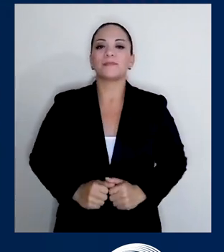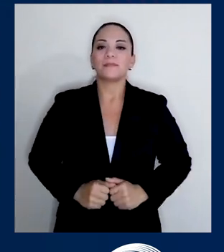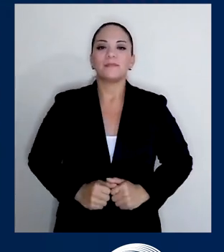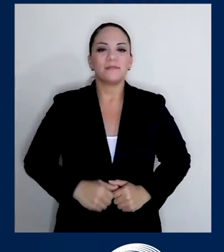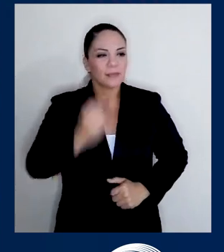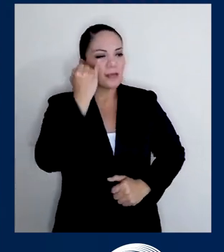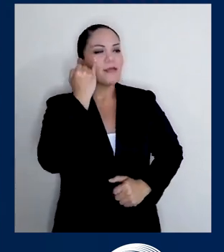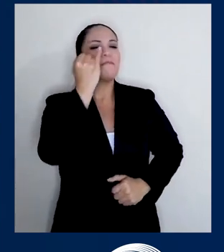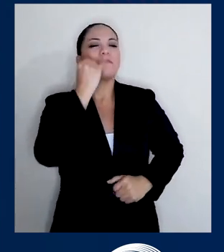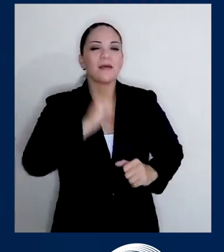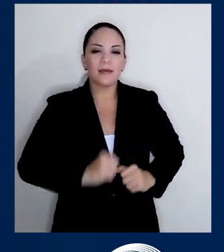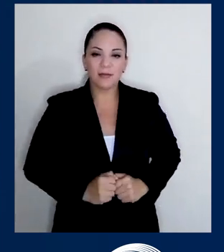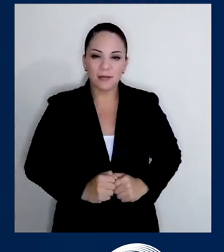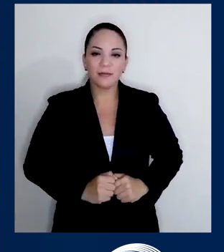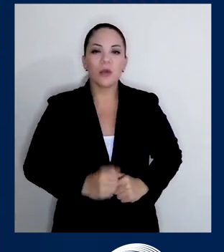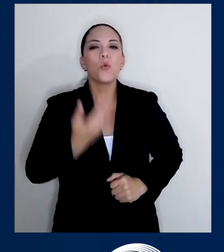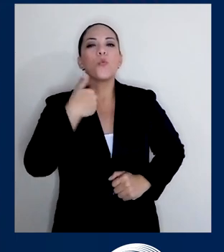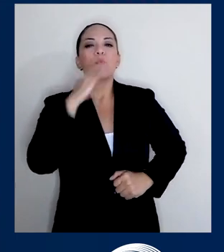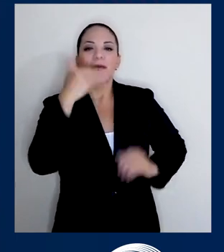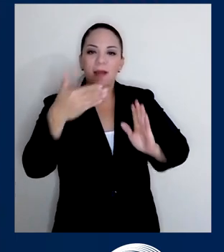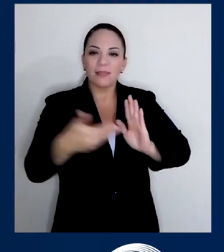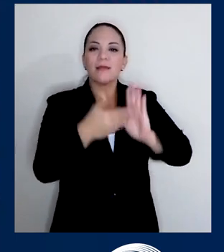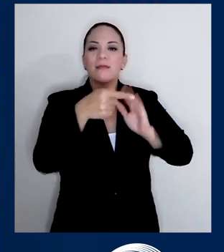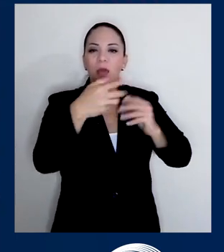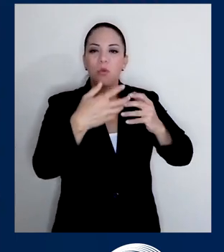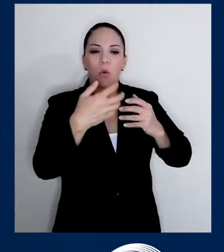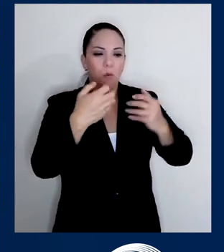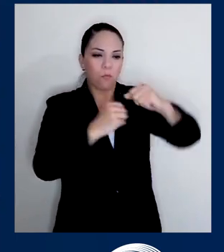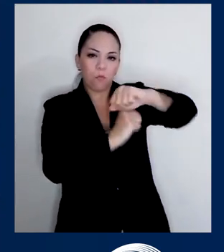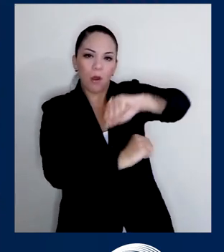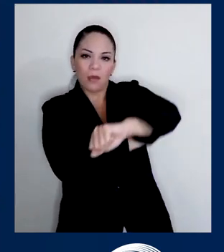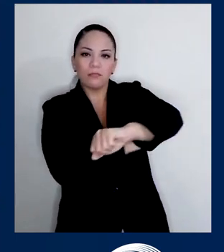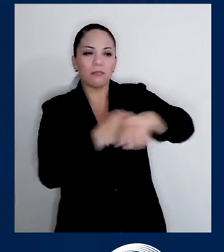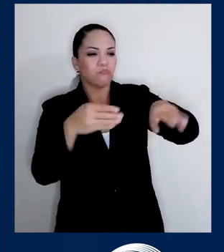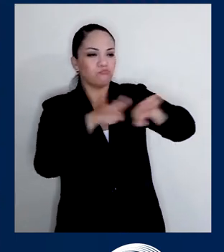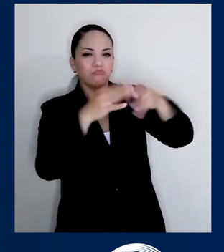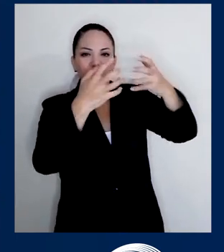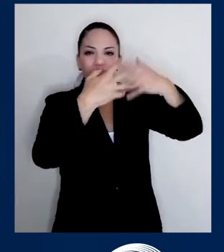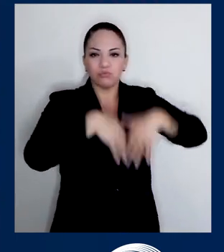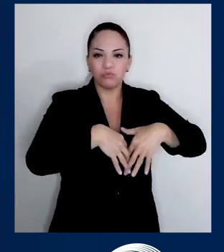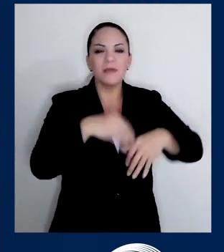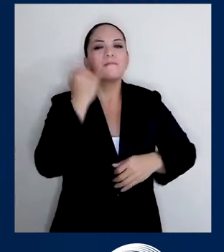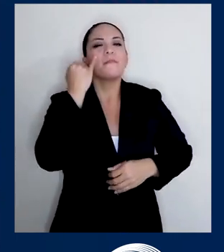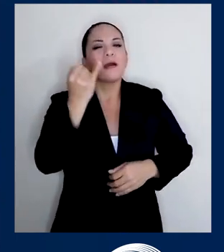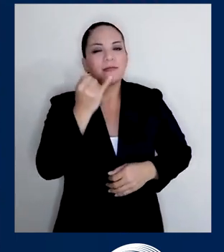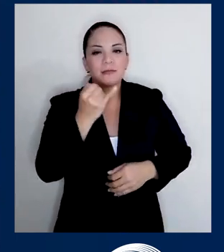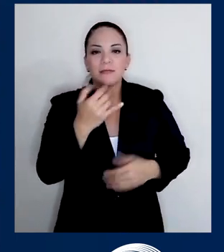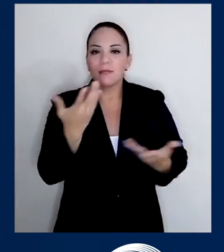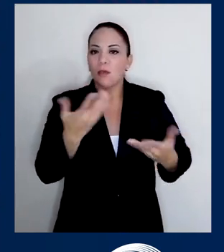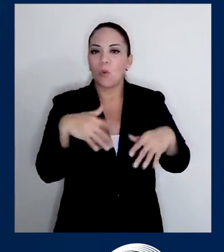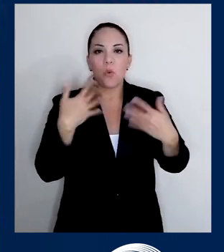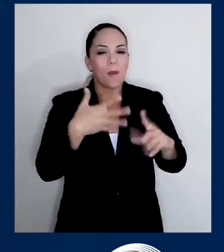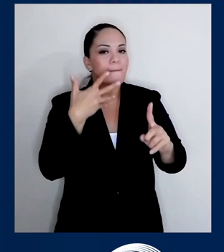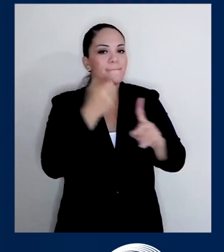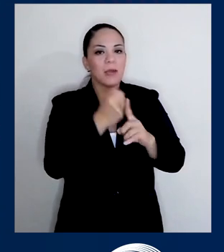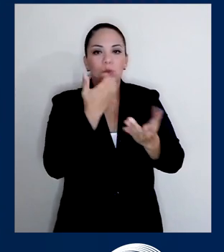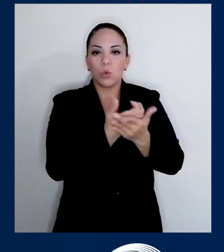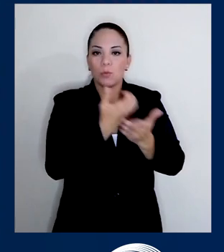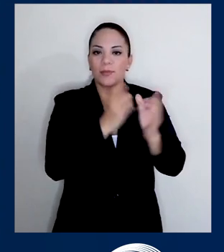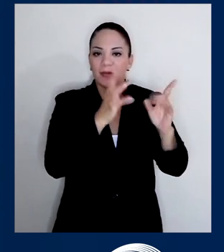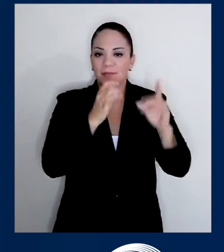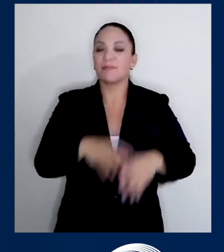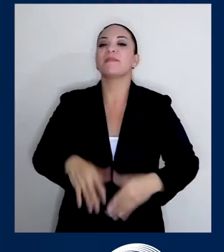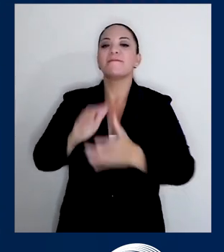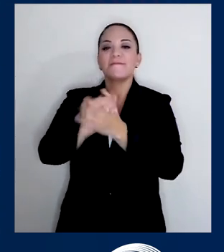Imagínese que se nos hubiera dañado ese puente y hubiera de cerrarlo. El impacto económico que tendría. Los felicito,